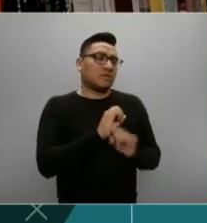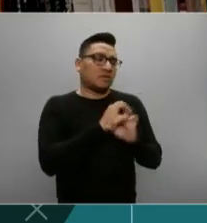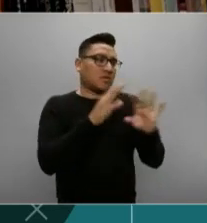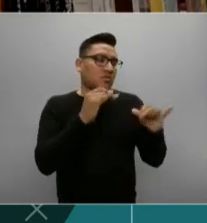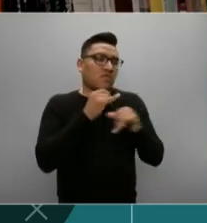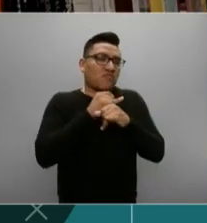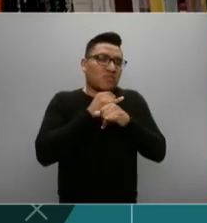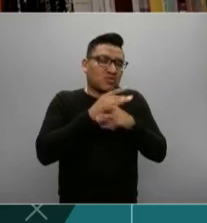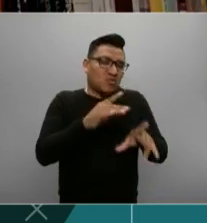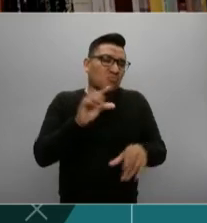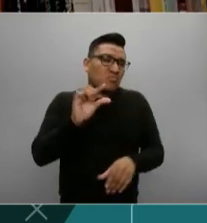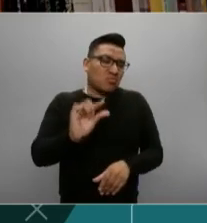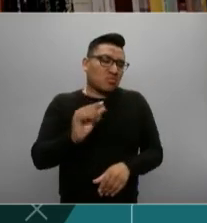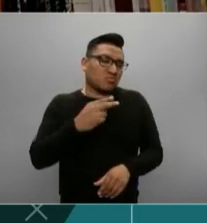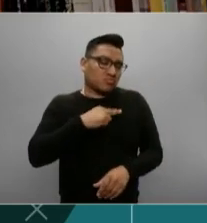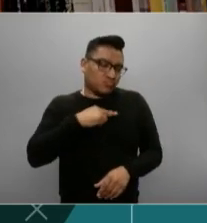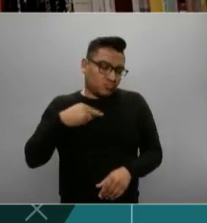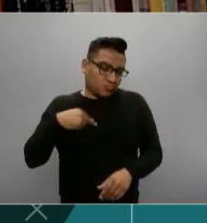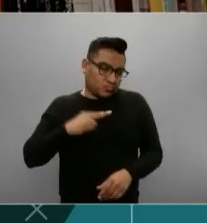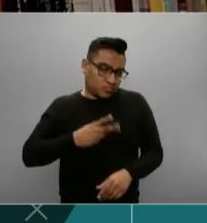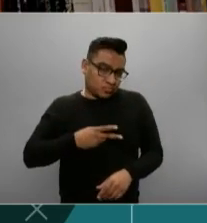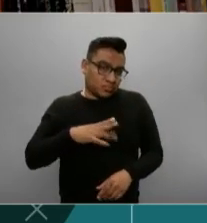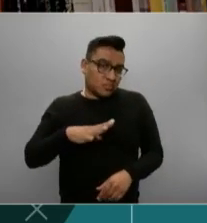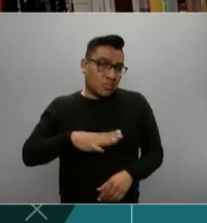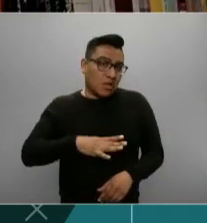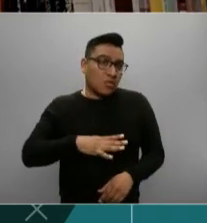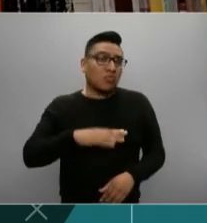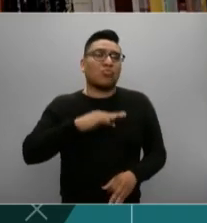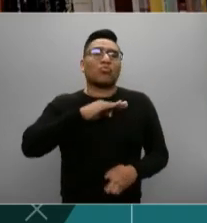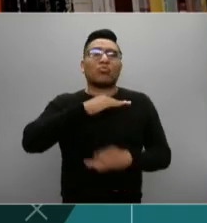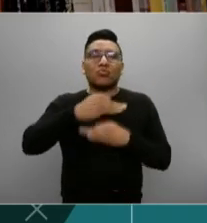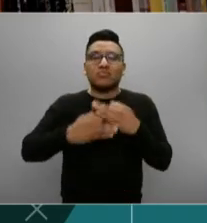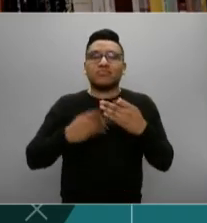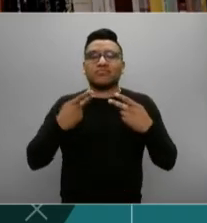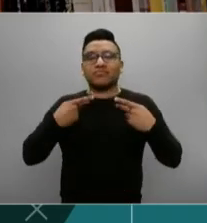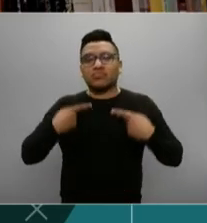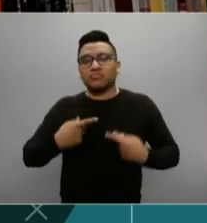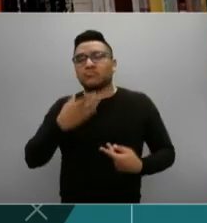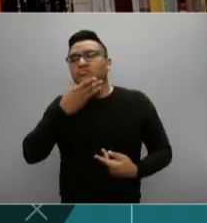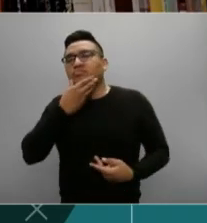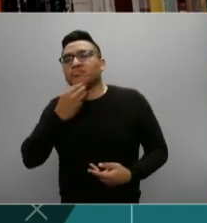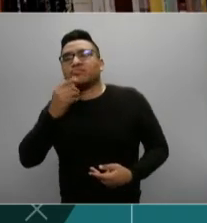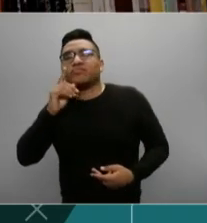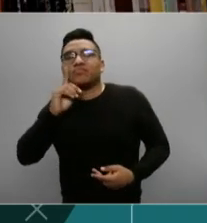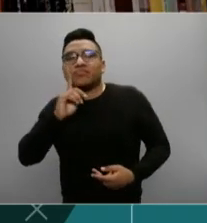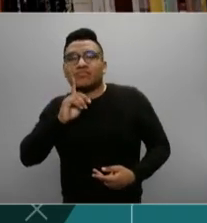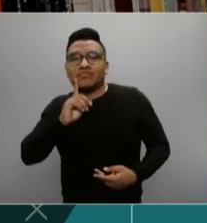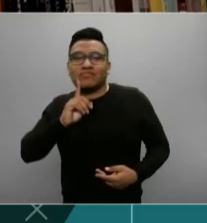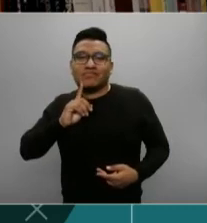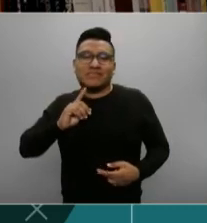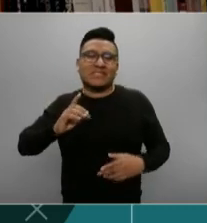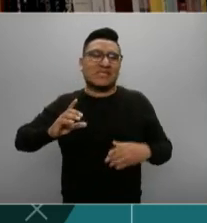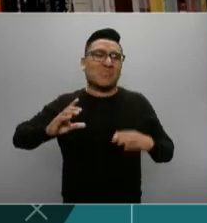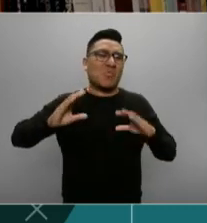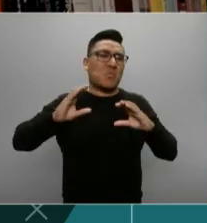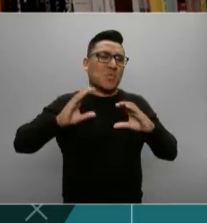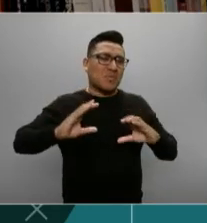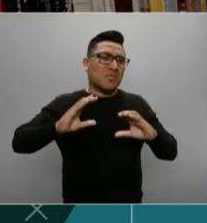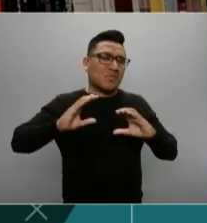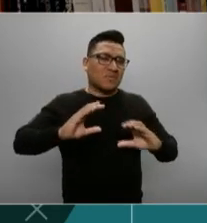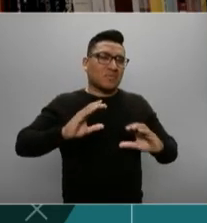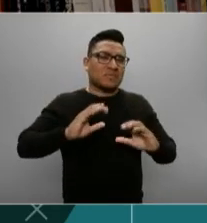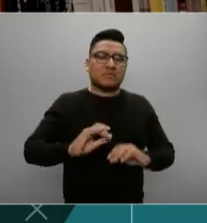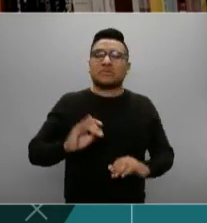conocimiento que tenemos del virus, todas y todos tenemos que ser muy cautos en este momento, incluso quienes ya tuvieron la enfermedad.